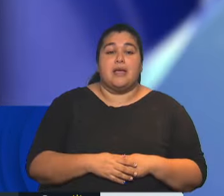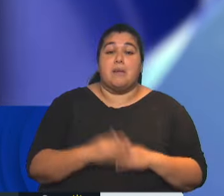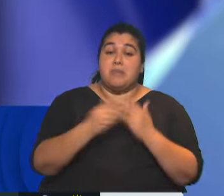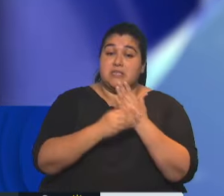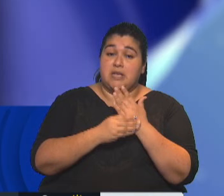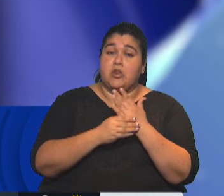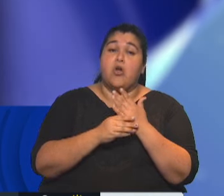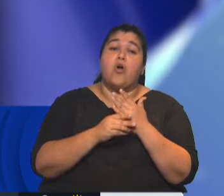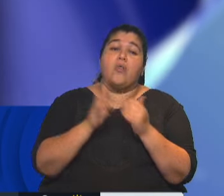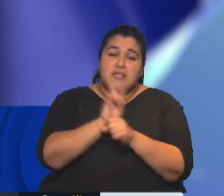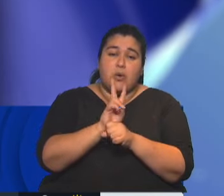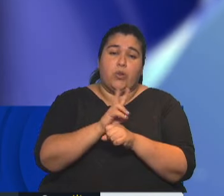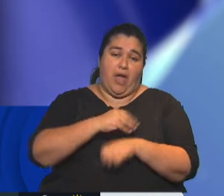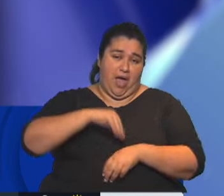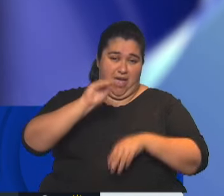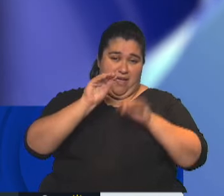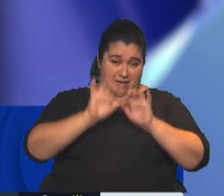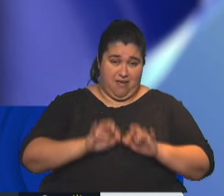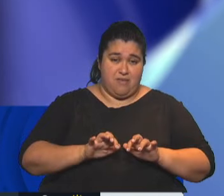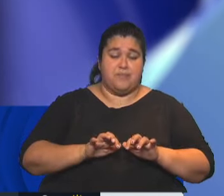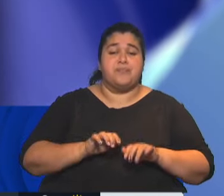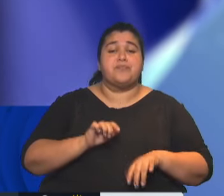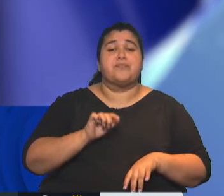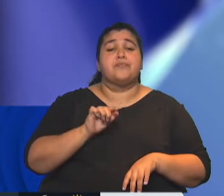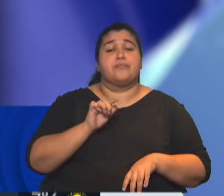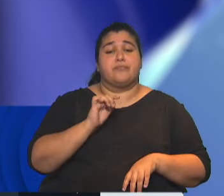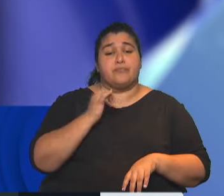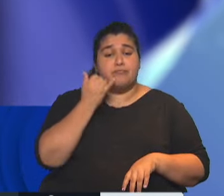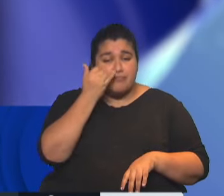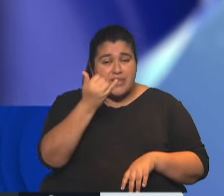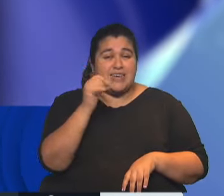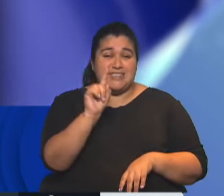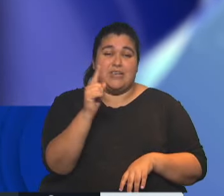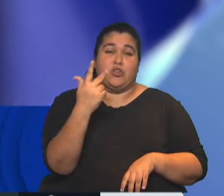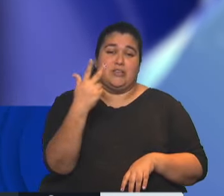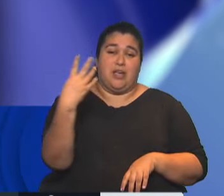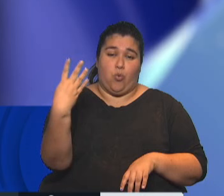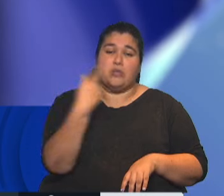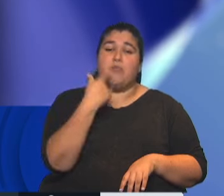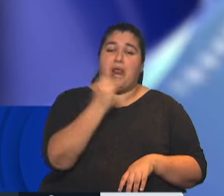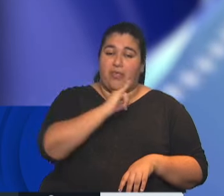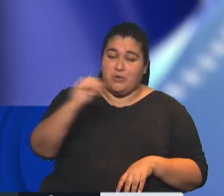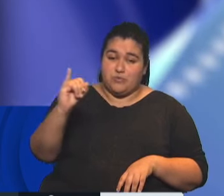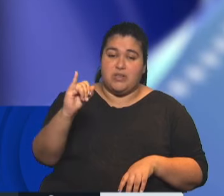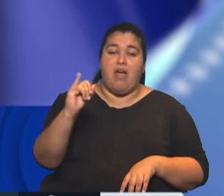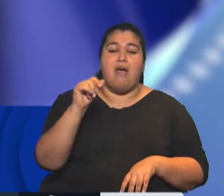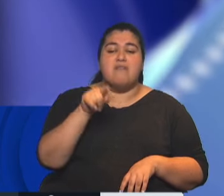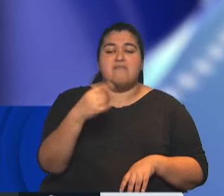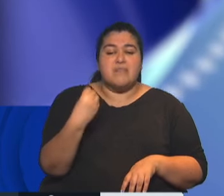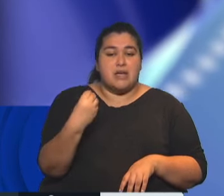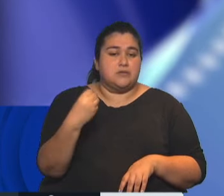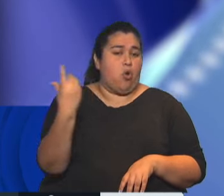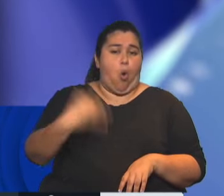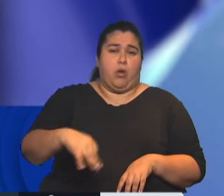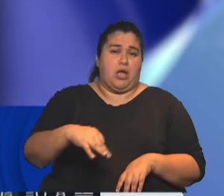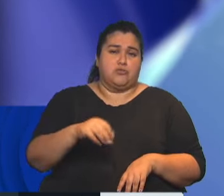social X este tuit, que es con la famosa línea 134 para generar denuncias y te obligan a parar,